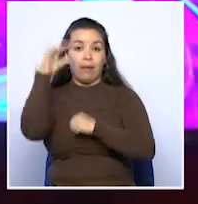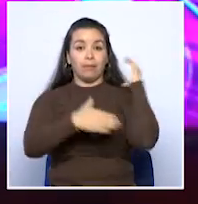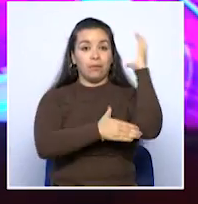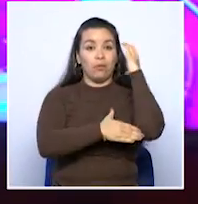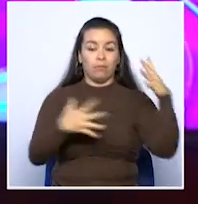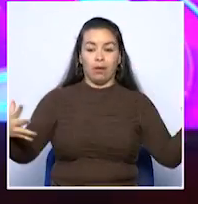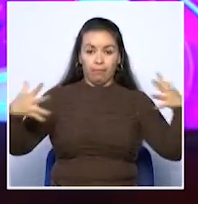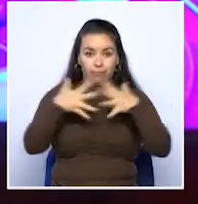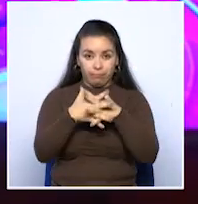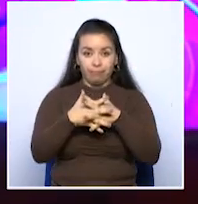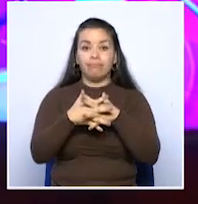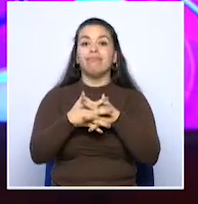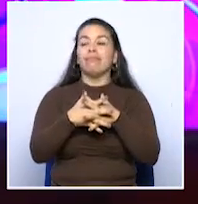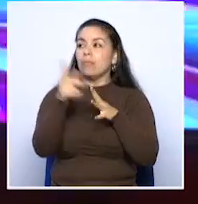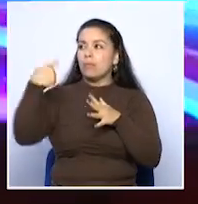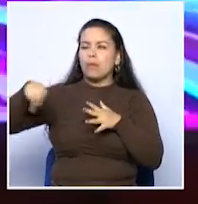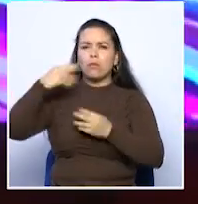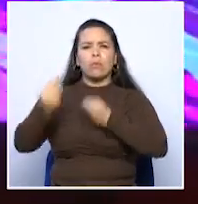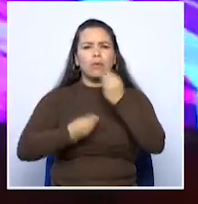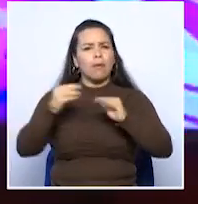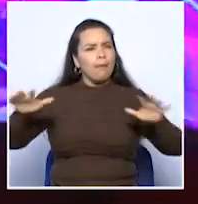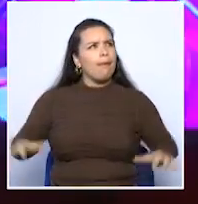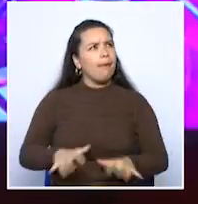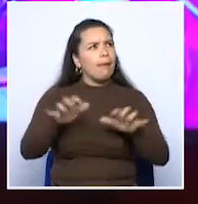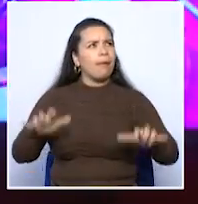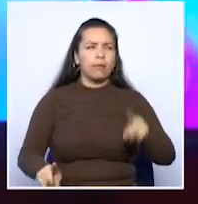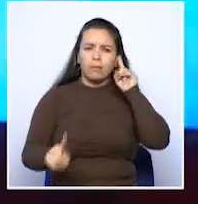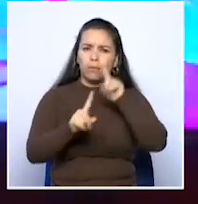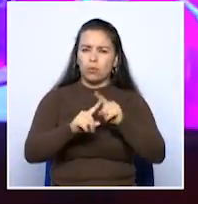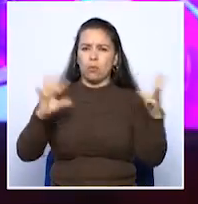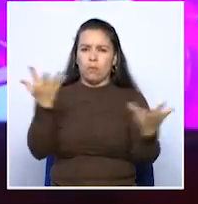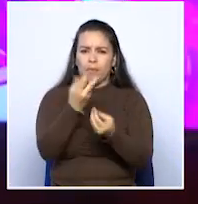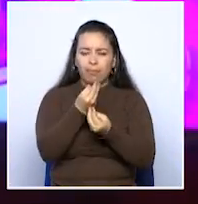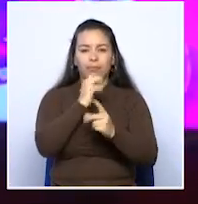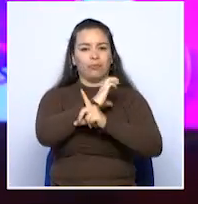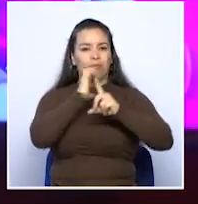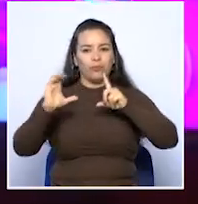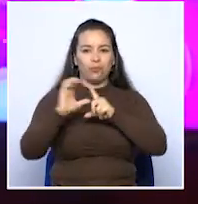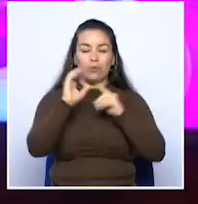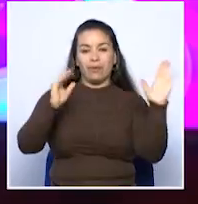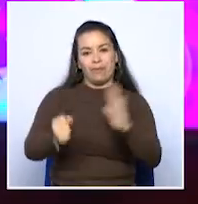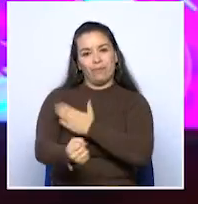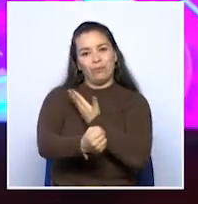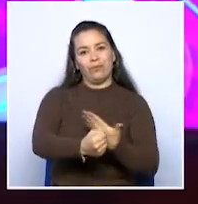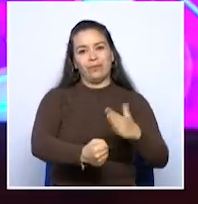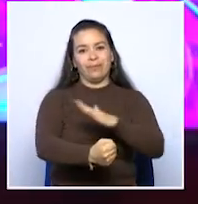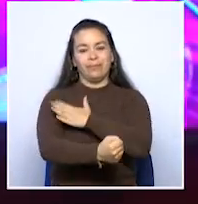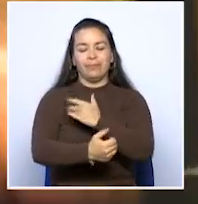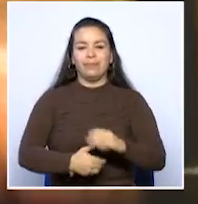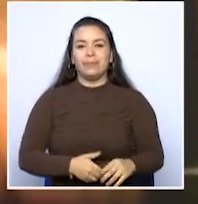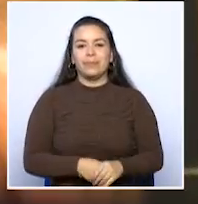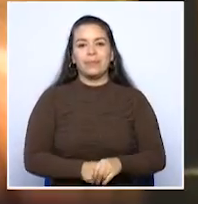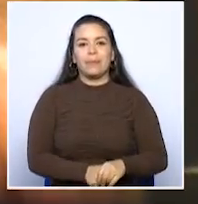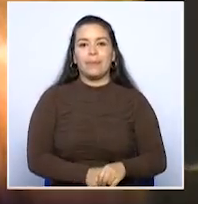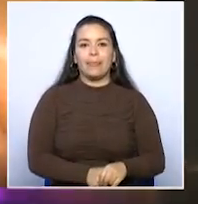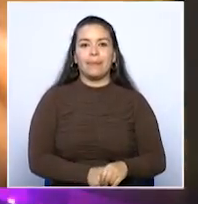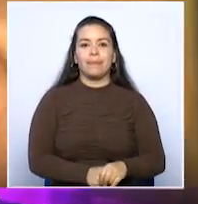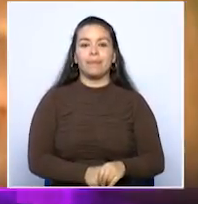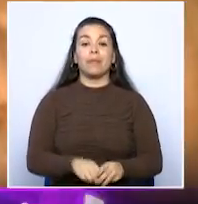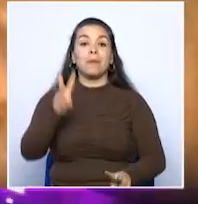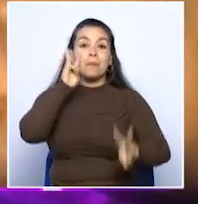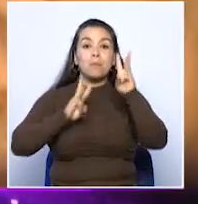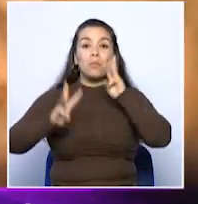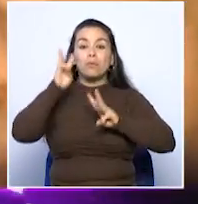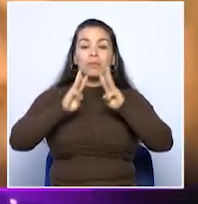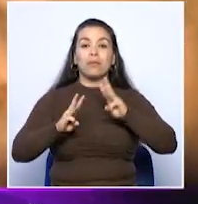Alianza Francesa se ha dedicado a realizar actividades en pro del arte, la cultura y la música. En el Museo de Oro